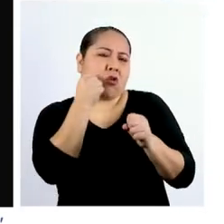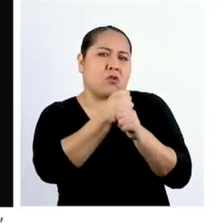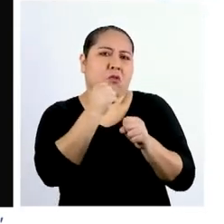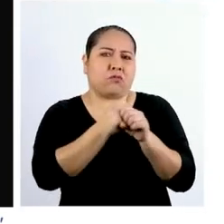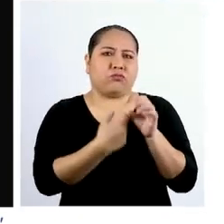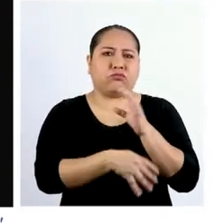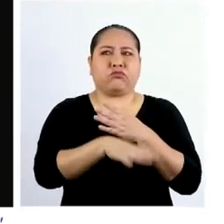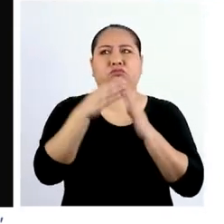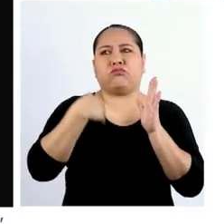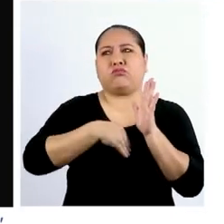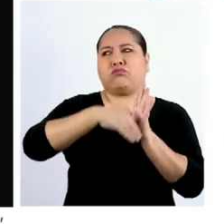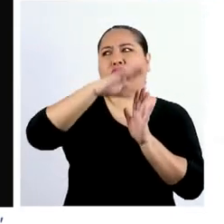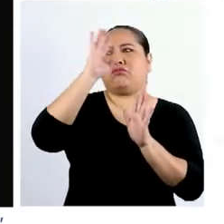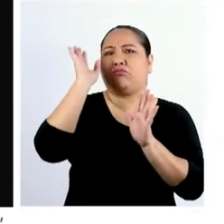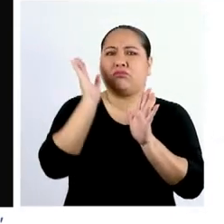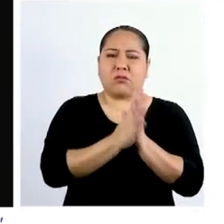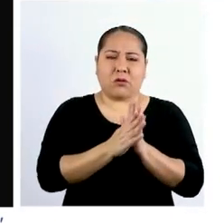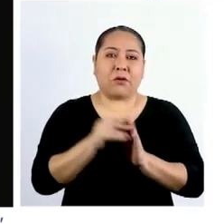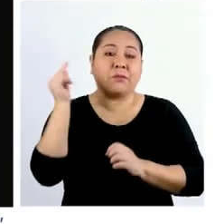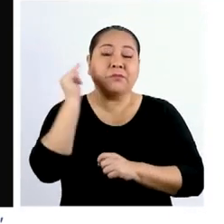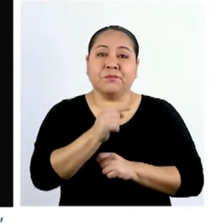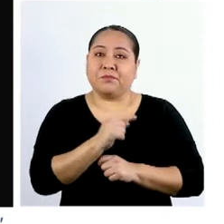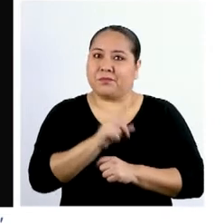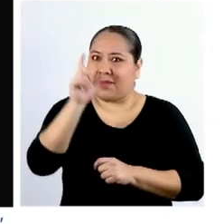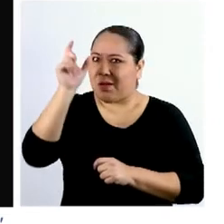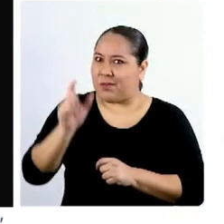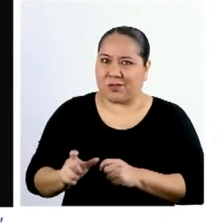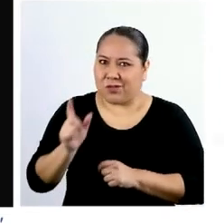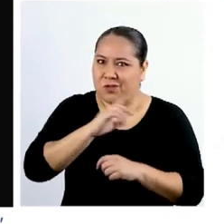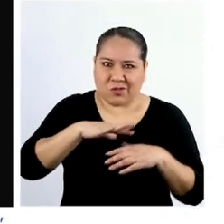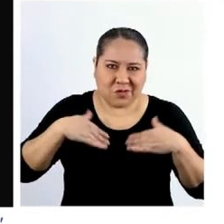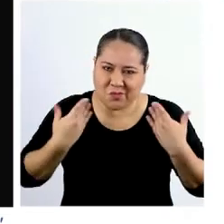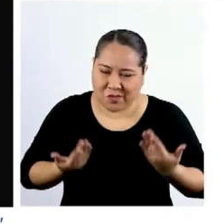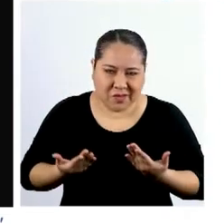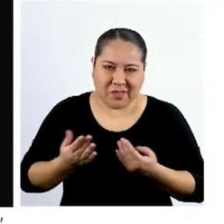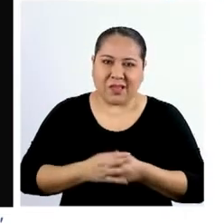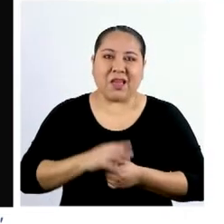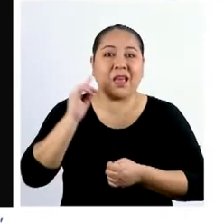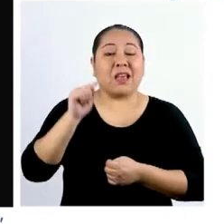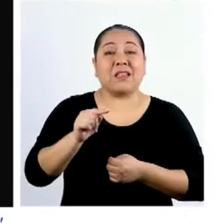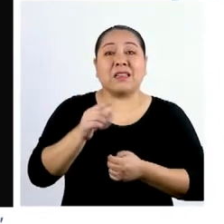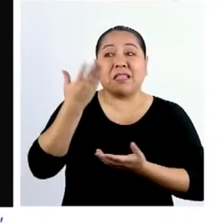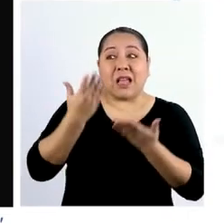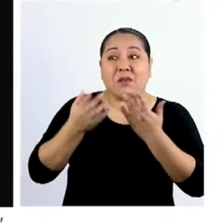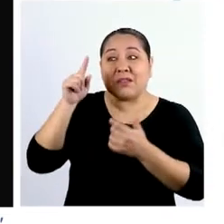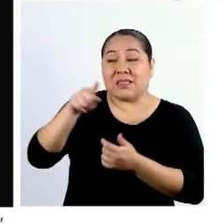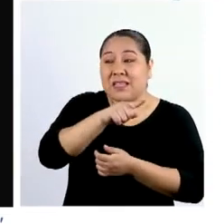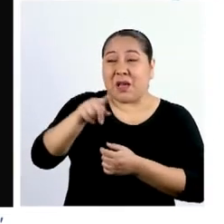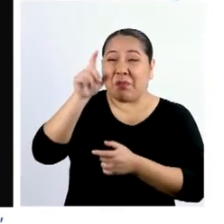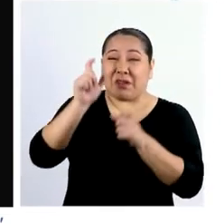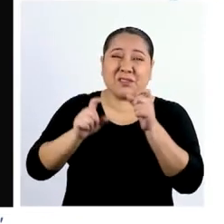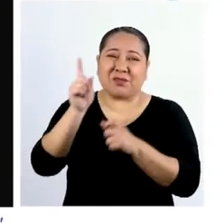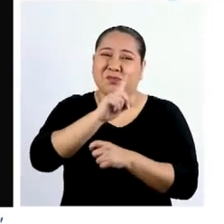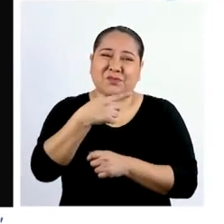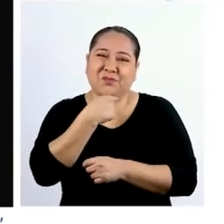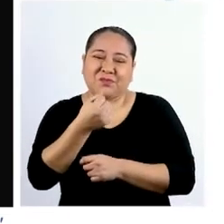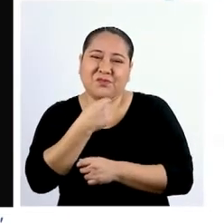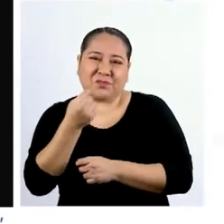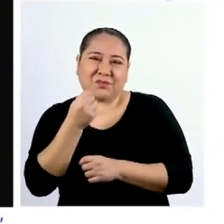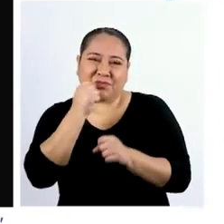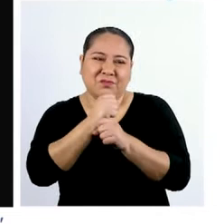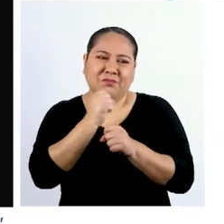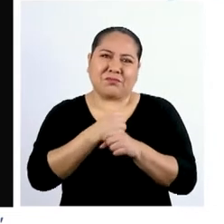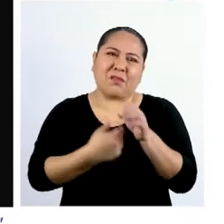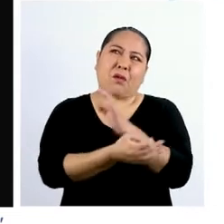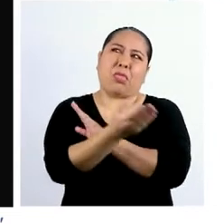un número infinito de horas, algo que humanamente no sería posible. Y aunque lo fuera, las personas no están dispuestas a